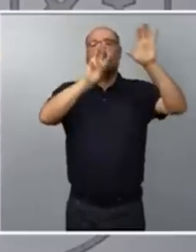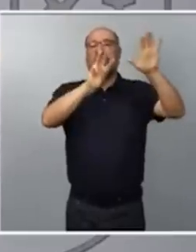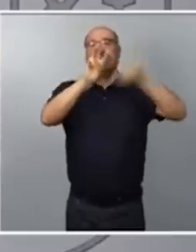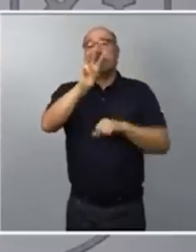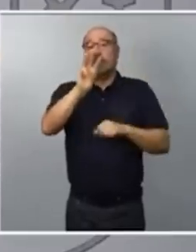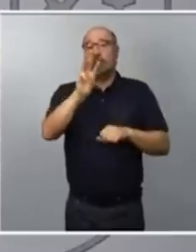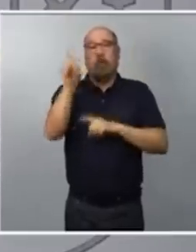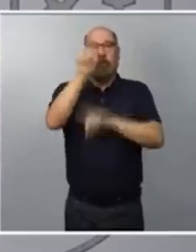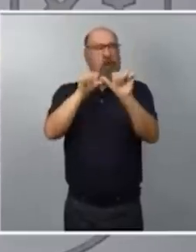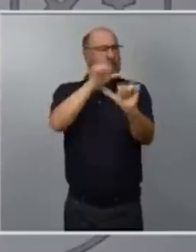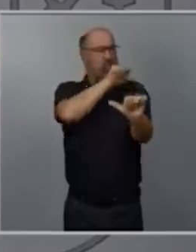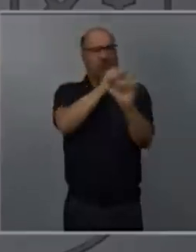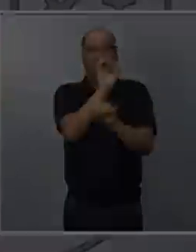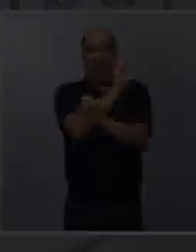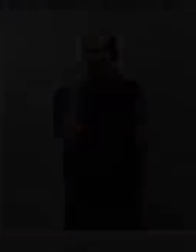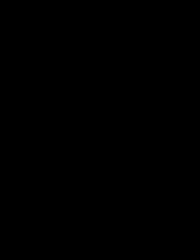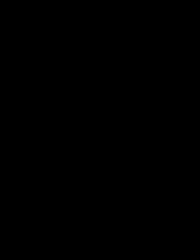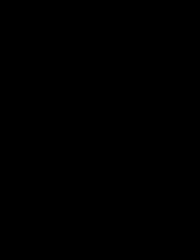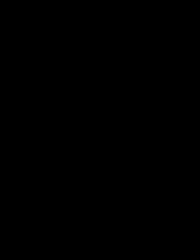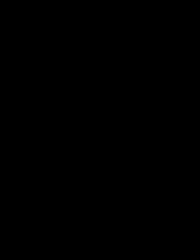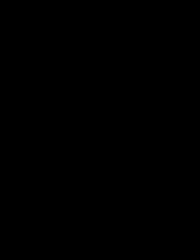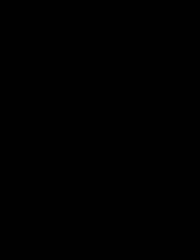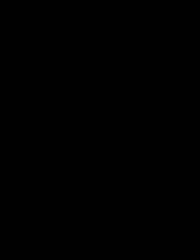dando ahora en el año 2023. Gracias.